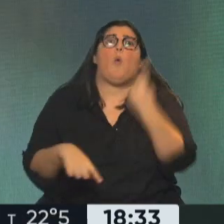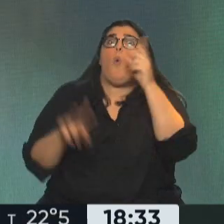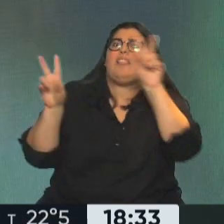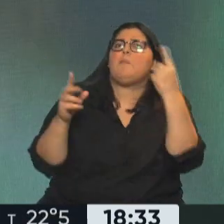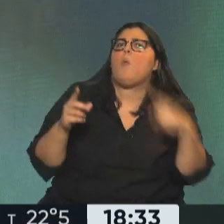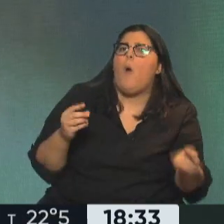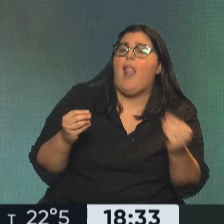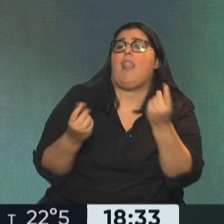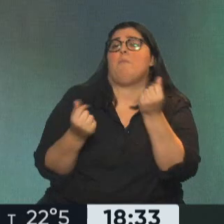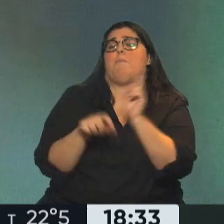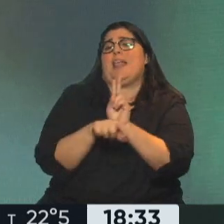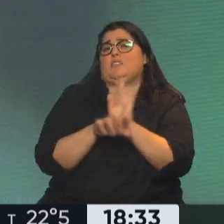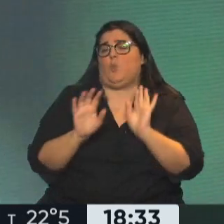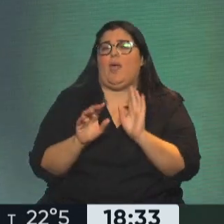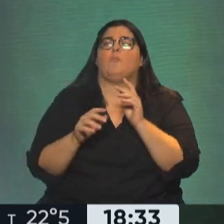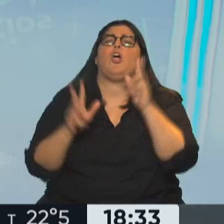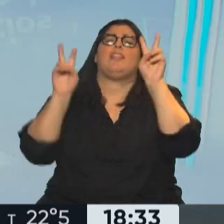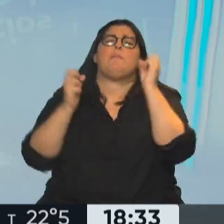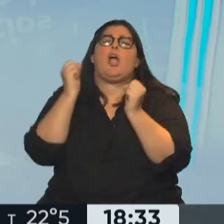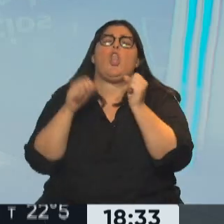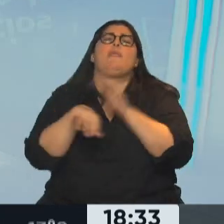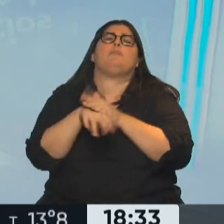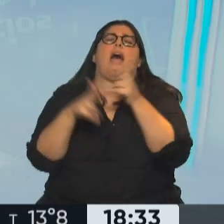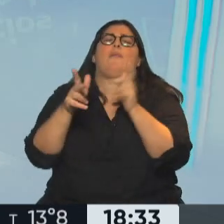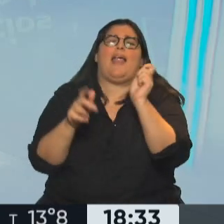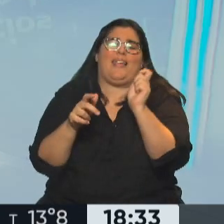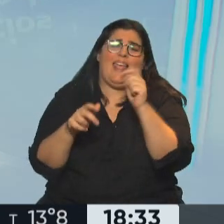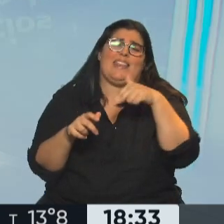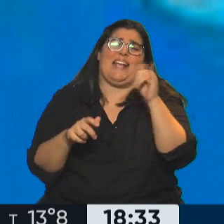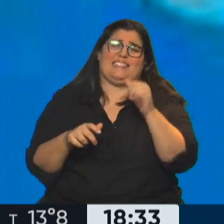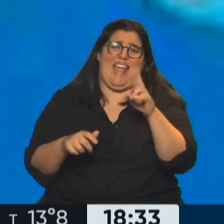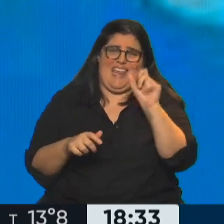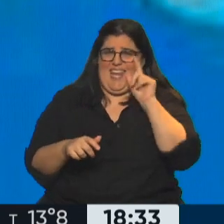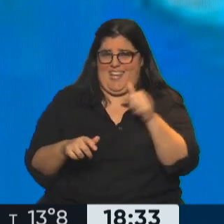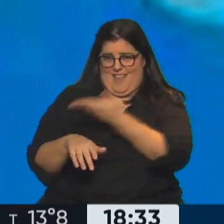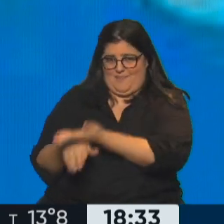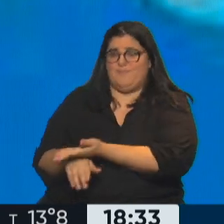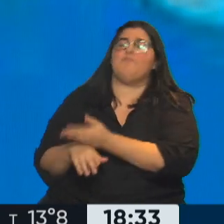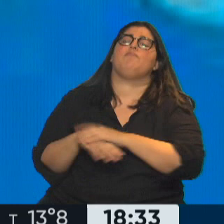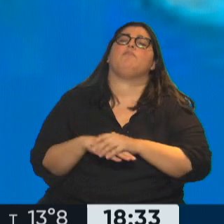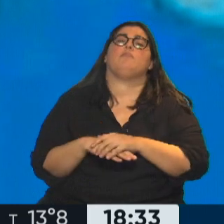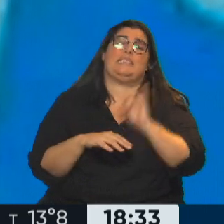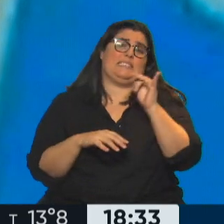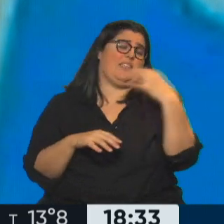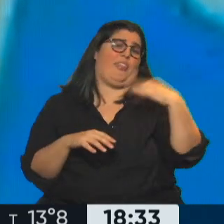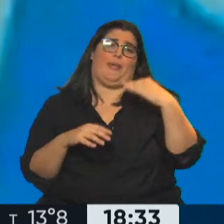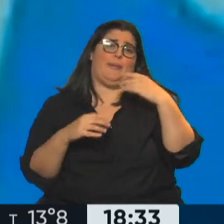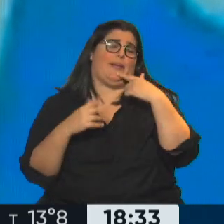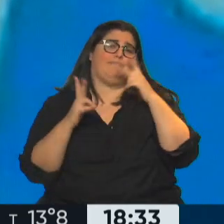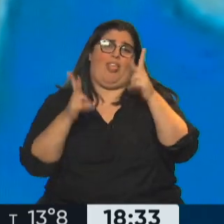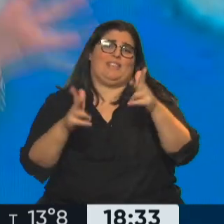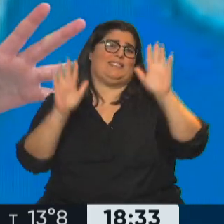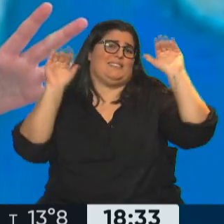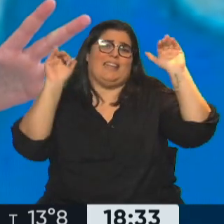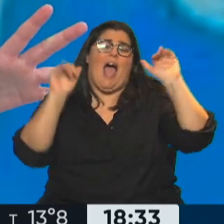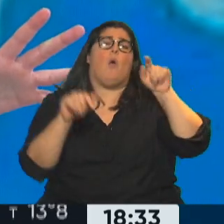para hablar de economía, ya está aquí Nazarena Lomagno. ¿Cómo estás, Nazarena? Bienvenida. ¿Cómo estás? Felicitas. sí, le tenemos que decir chau a Guillermo Han. Era el